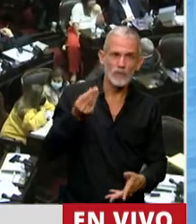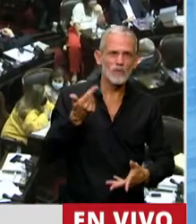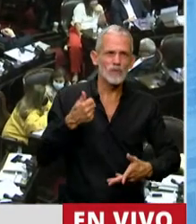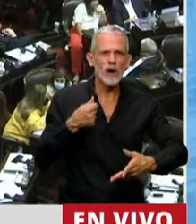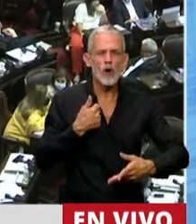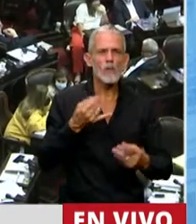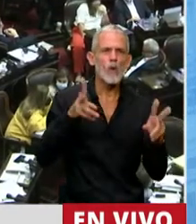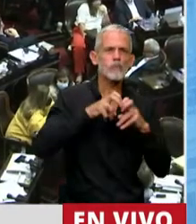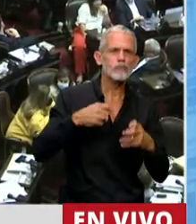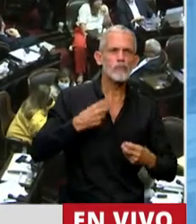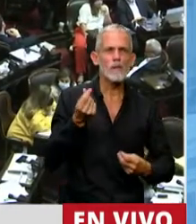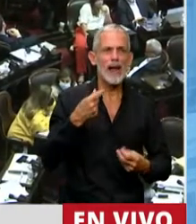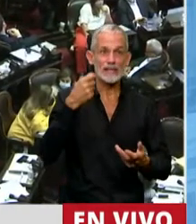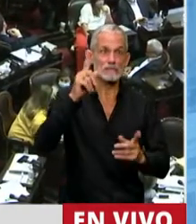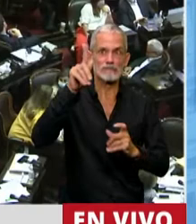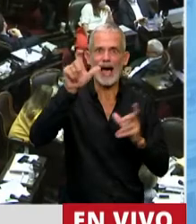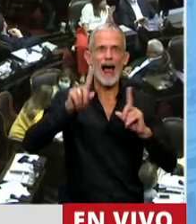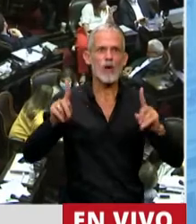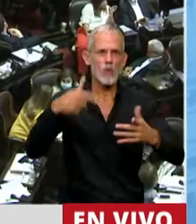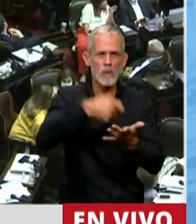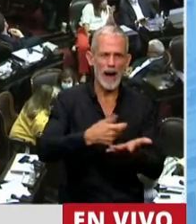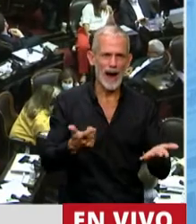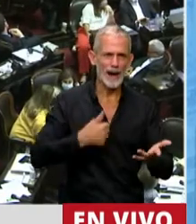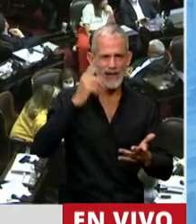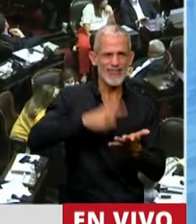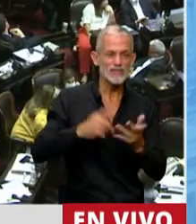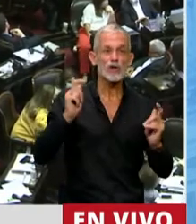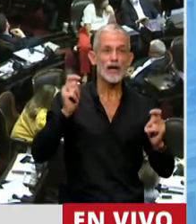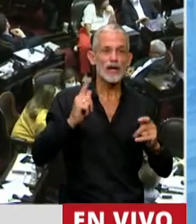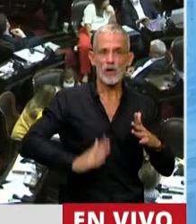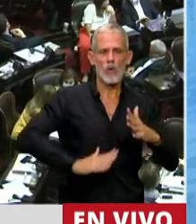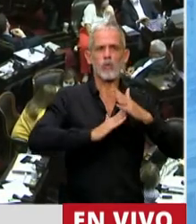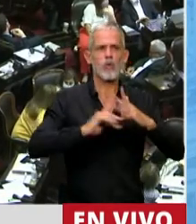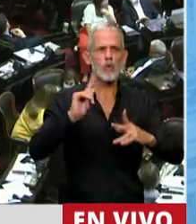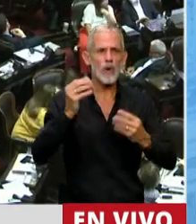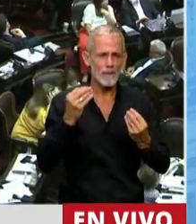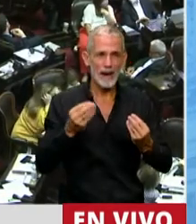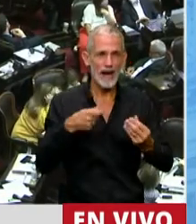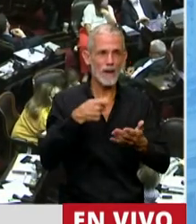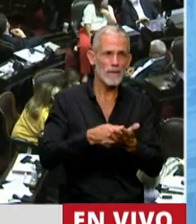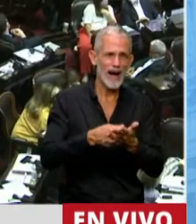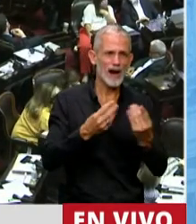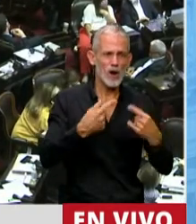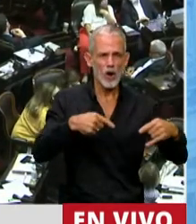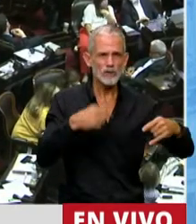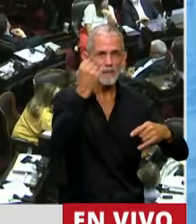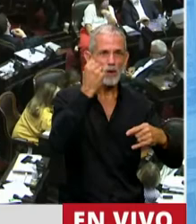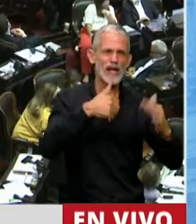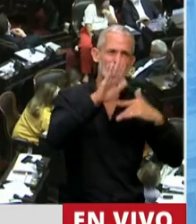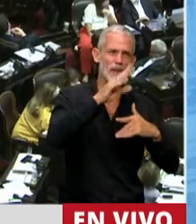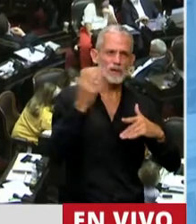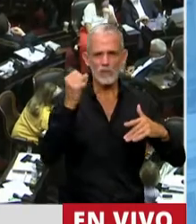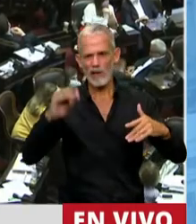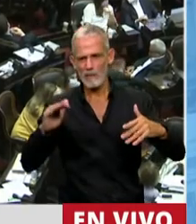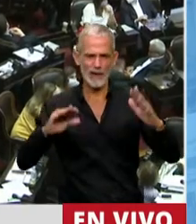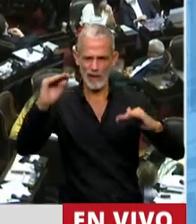que pagar y alguien tiene que decidir que no es esencial para financiar lo que es esencial. Por eso lo que yo